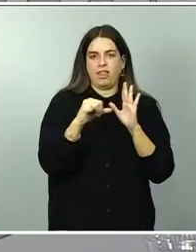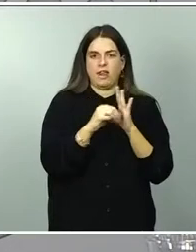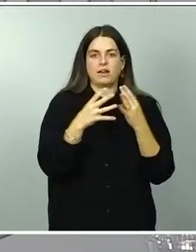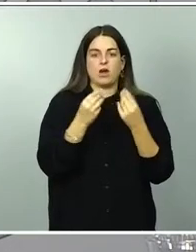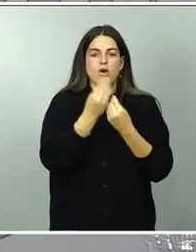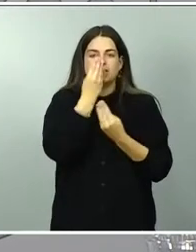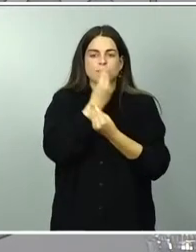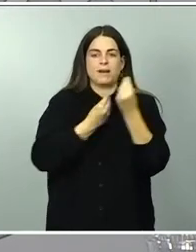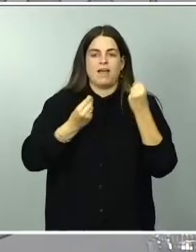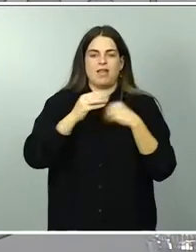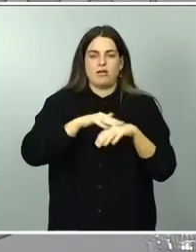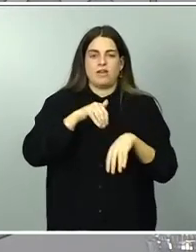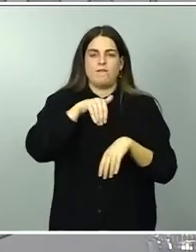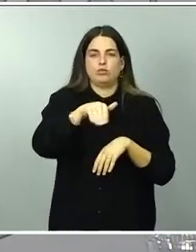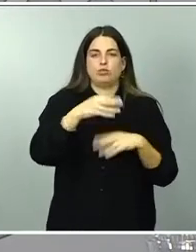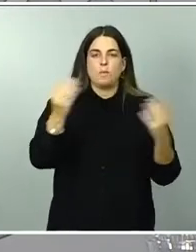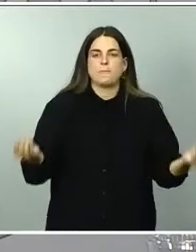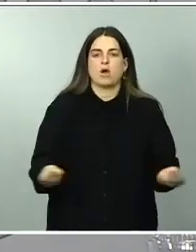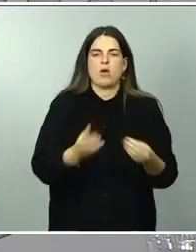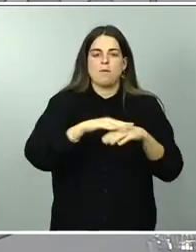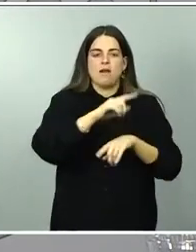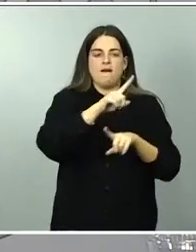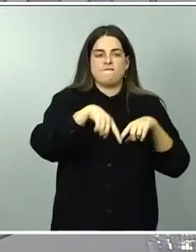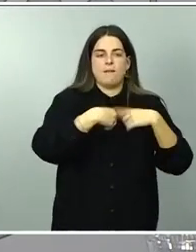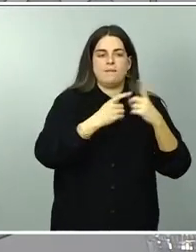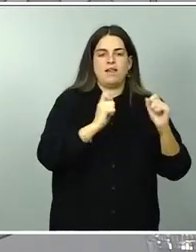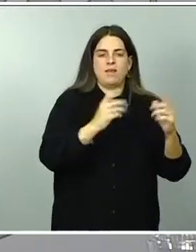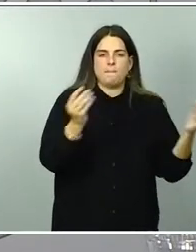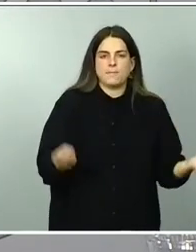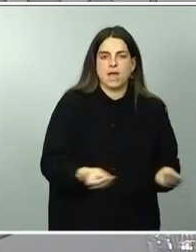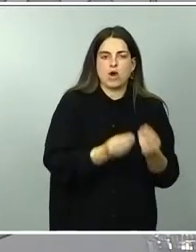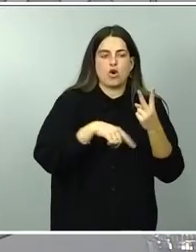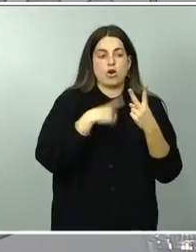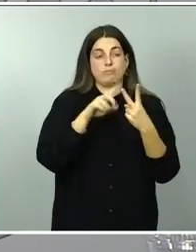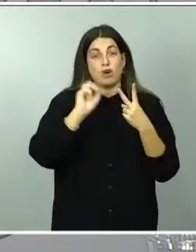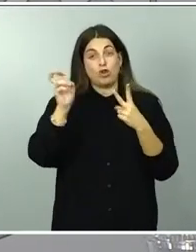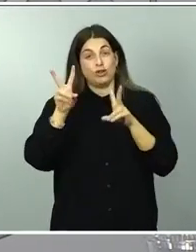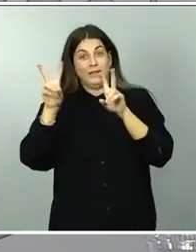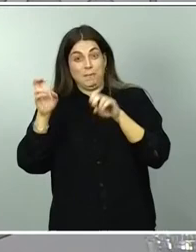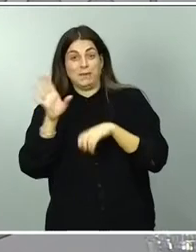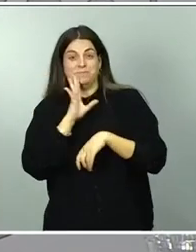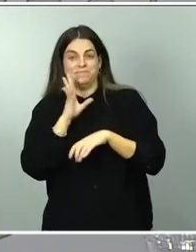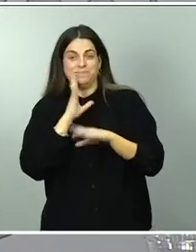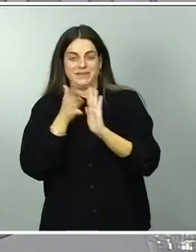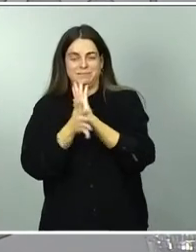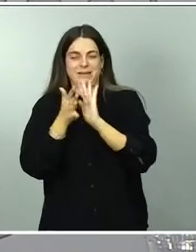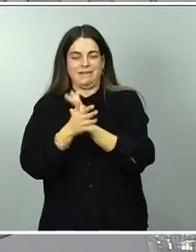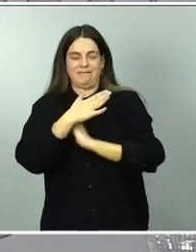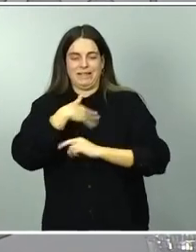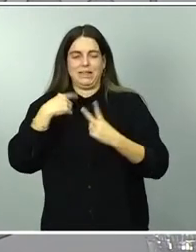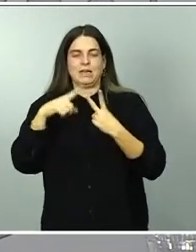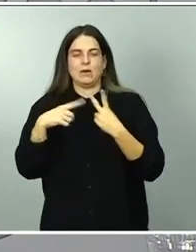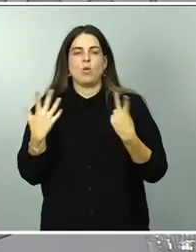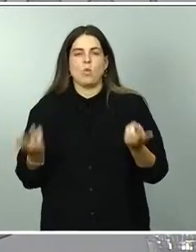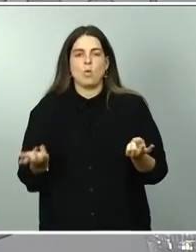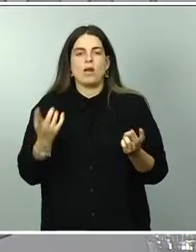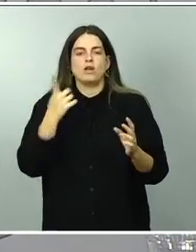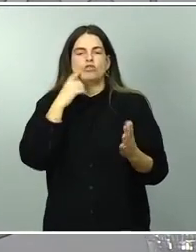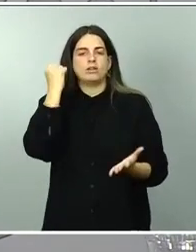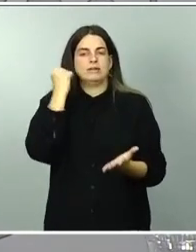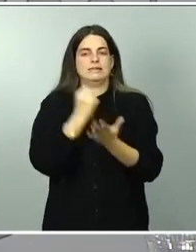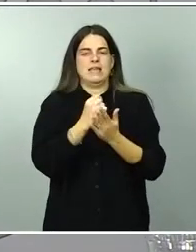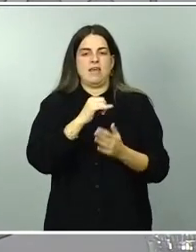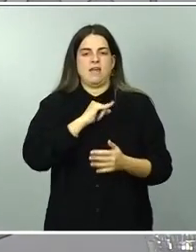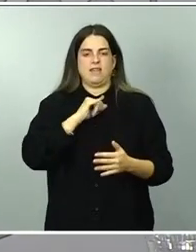mejora de la vida de las familias. La segunda cuestión que quería comentarles tiene que ver con una seña de identidad de nuestro país.